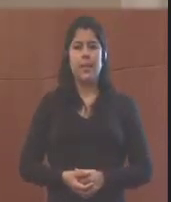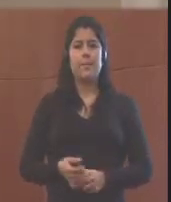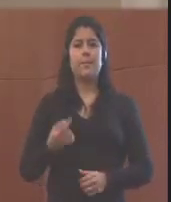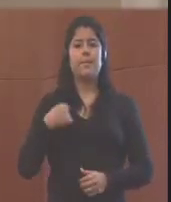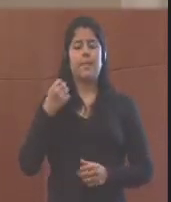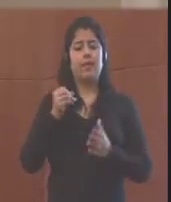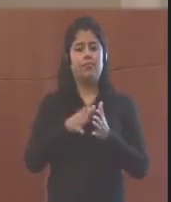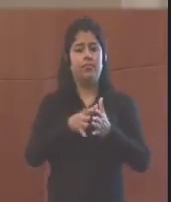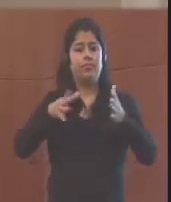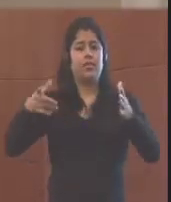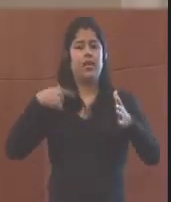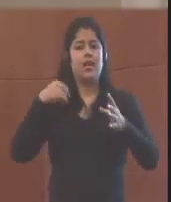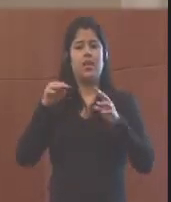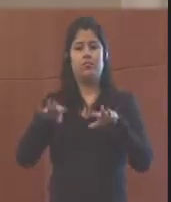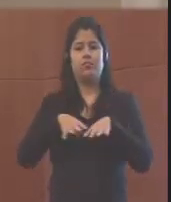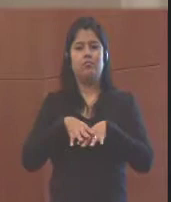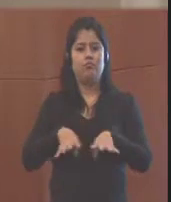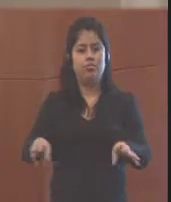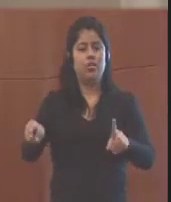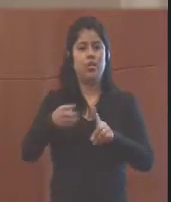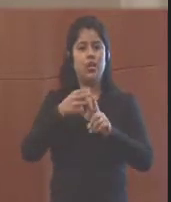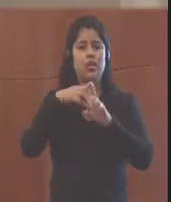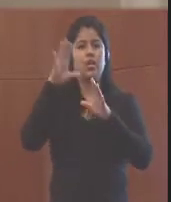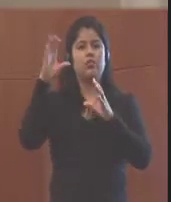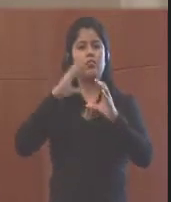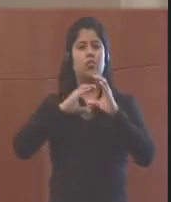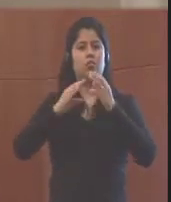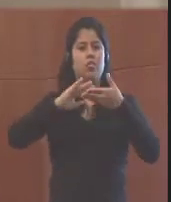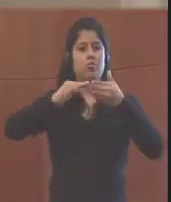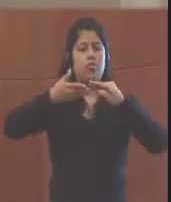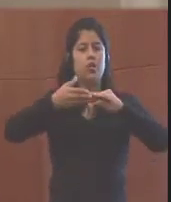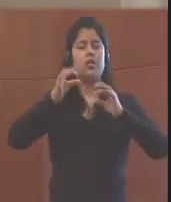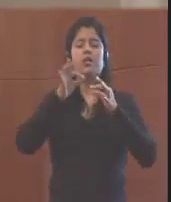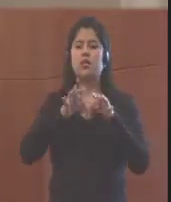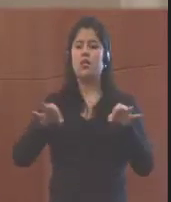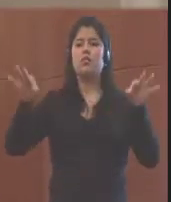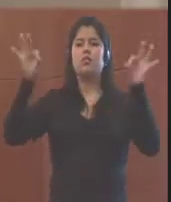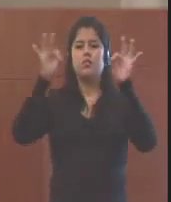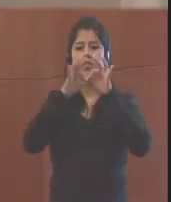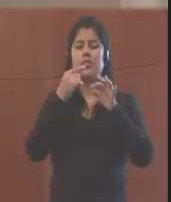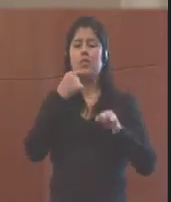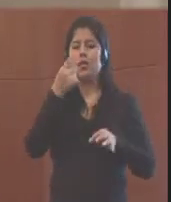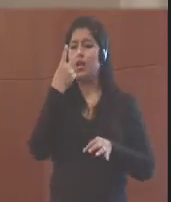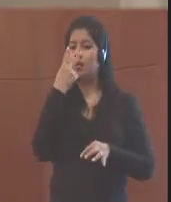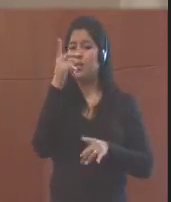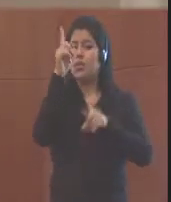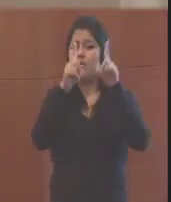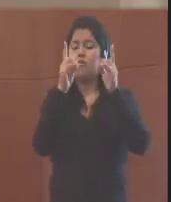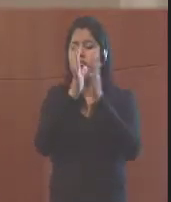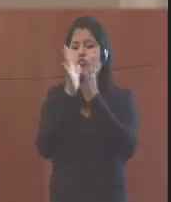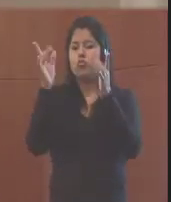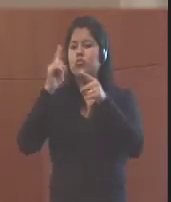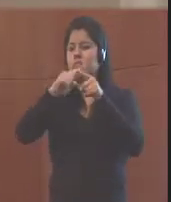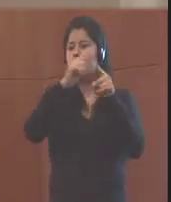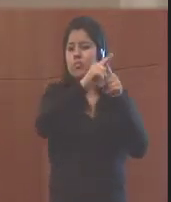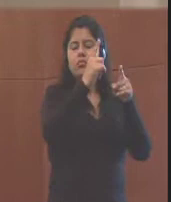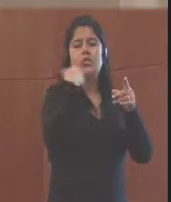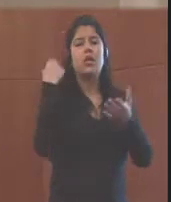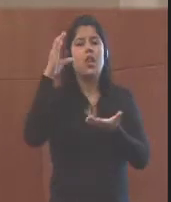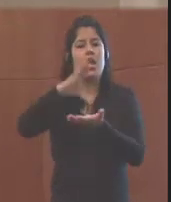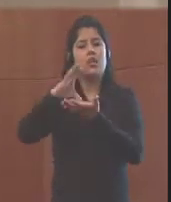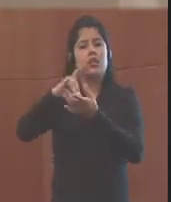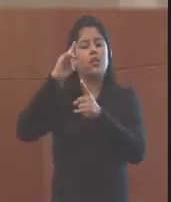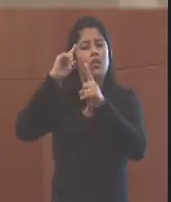La expansión de redes, de comunidades, esto es muy importante porque hemos visto, por ejemplo, en muchos casos que en los centros